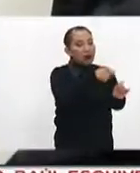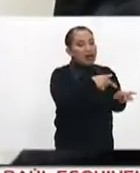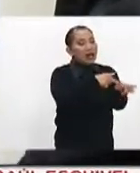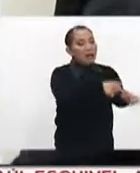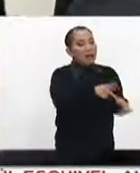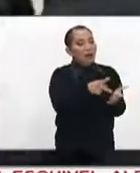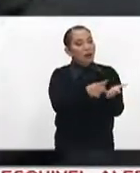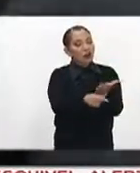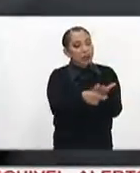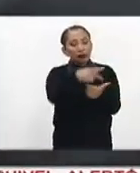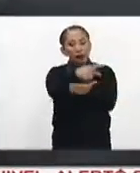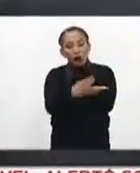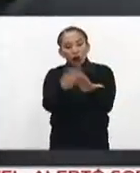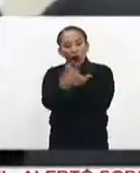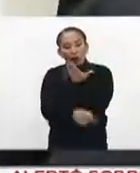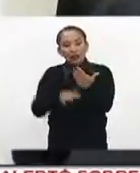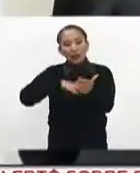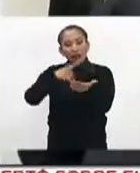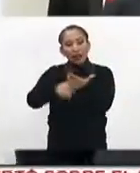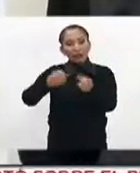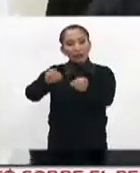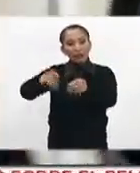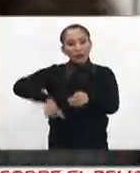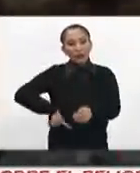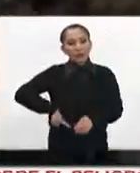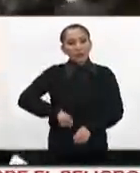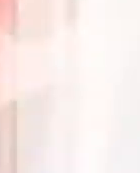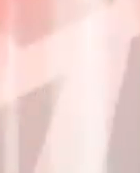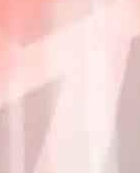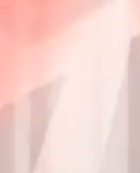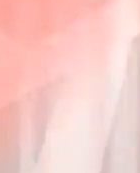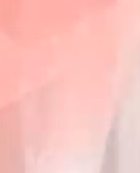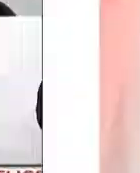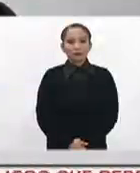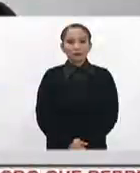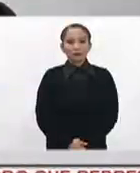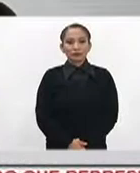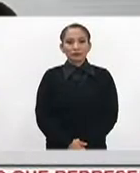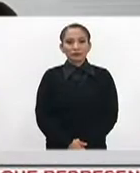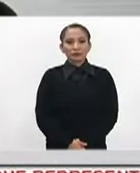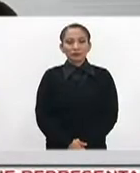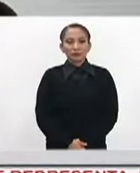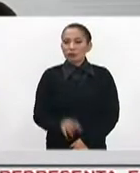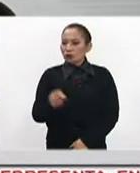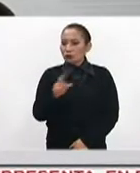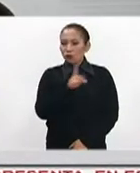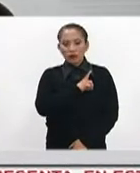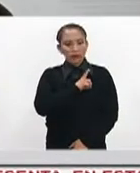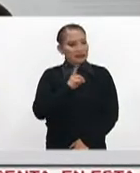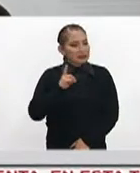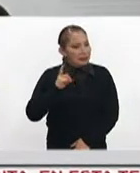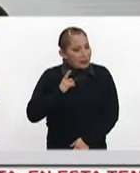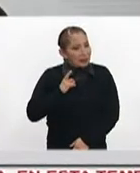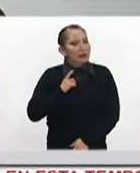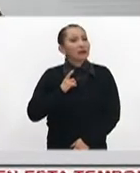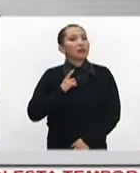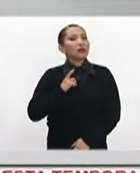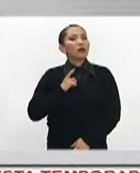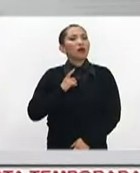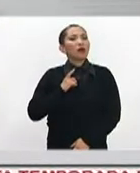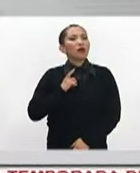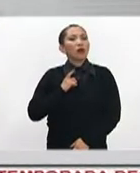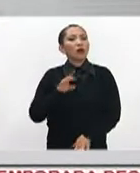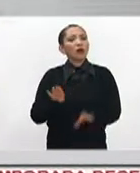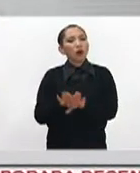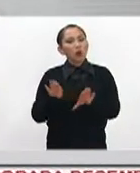a los proyectos, planes y esfuerzos institucionales. No debemos caer en